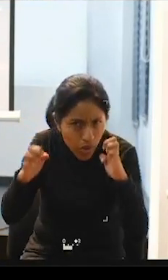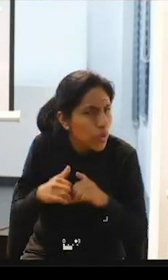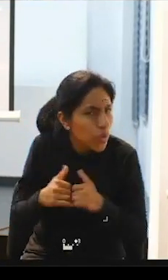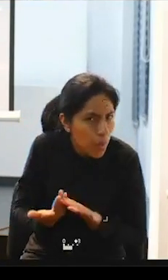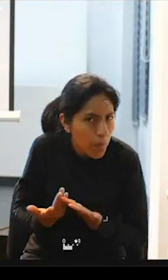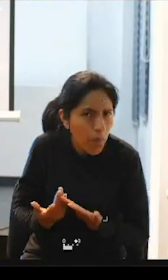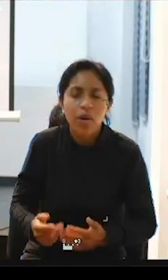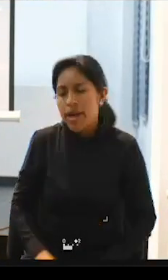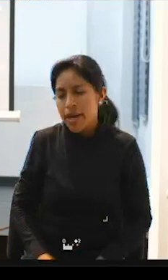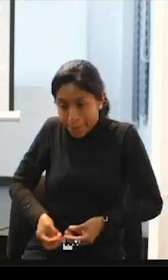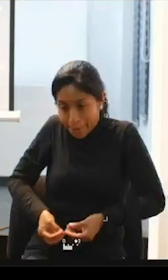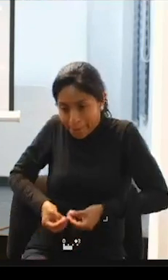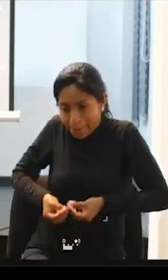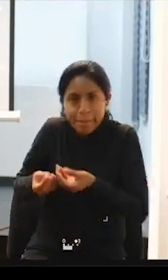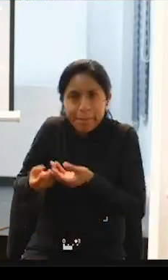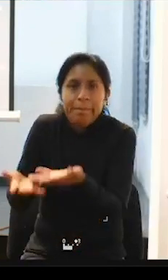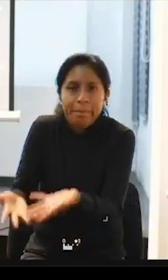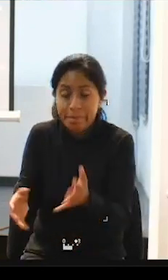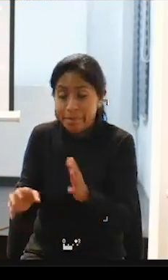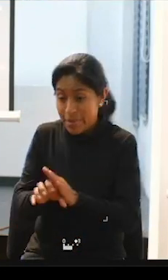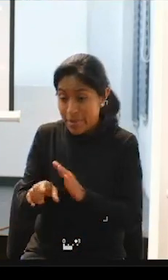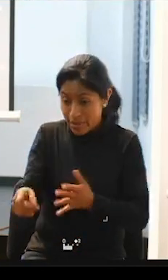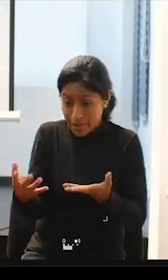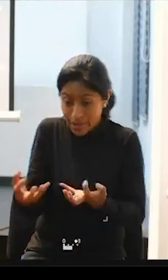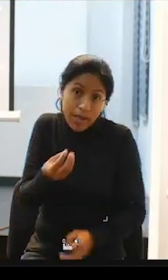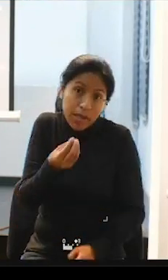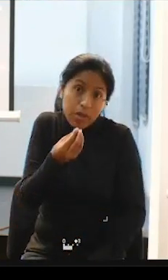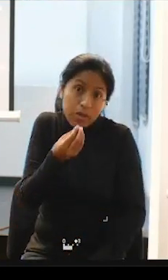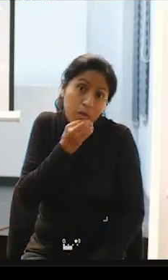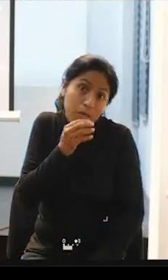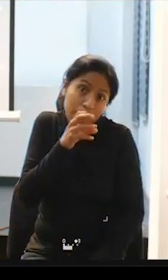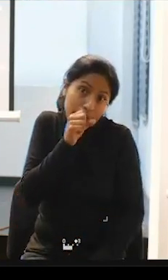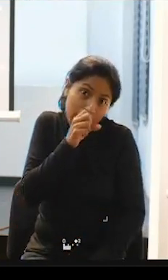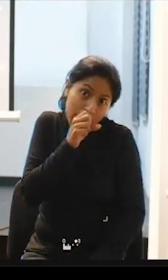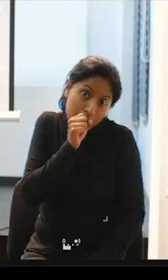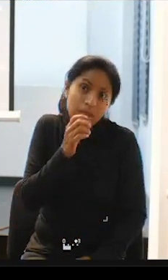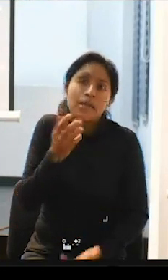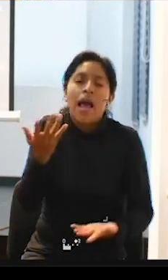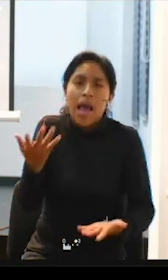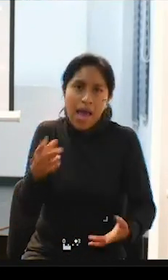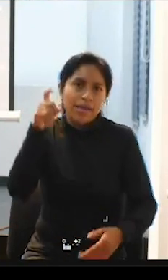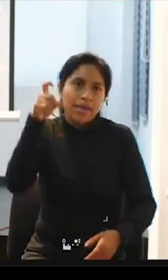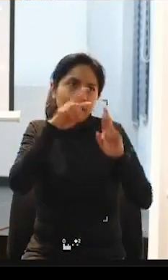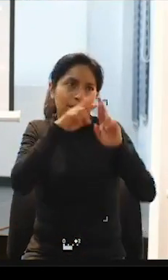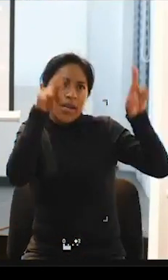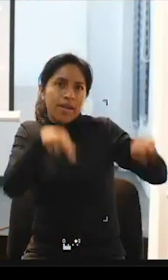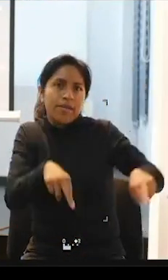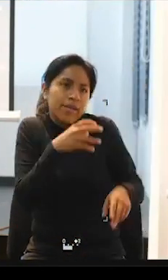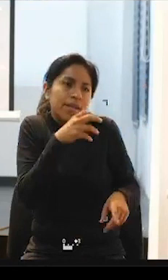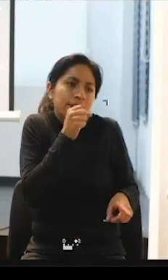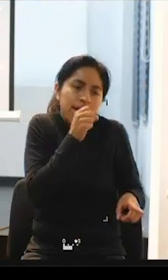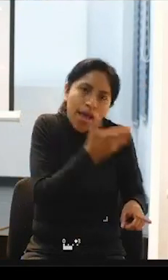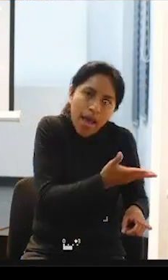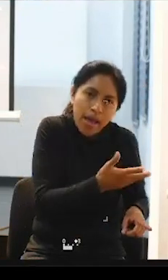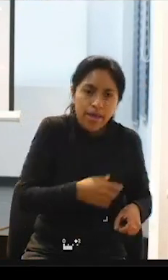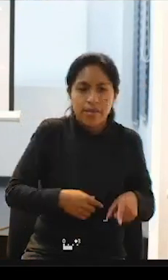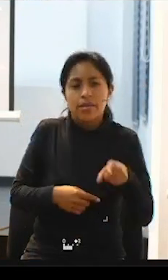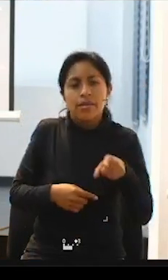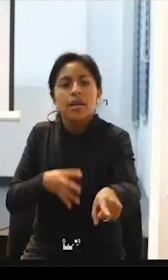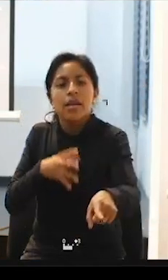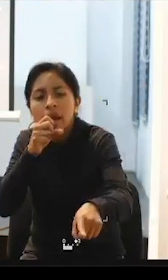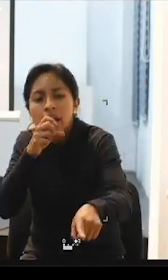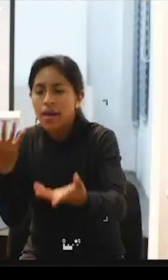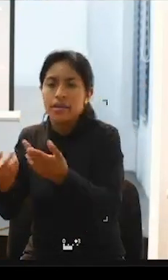si tú quieres que tu niño coma naranjas en la nevera tienes que tener naranjas en el frutero tienes que tener naranjas